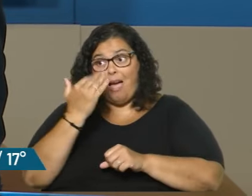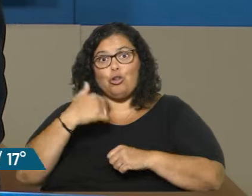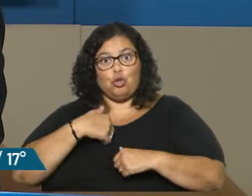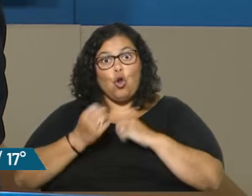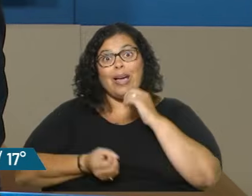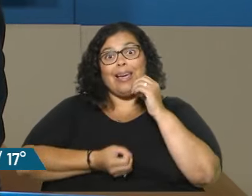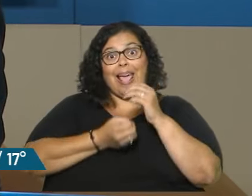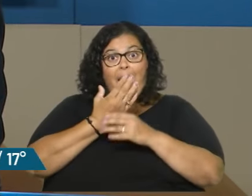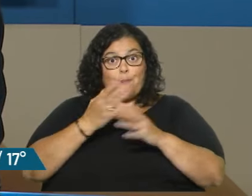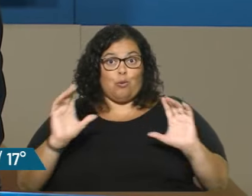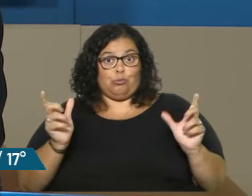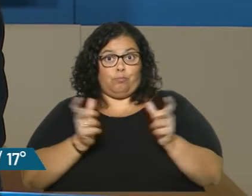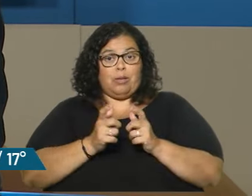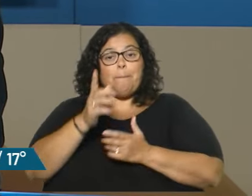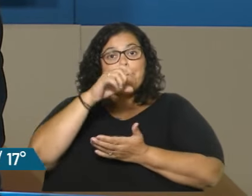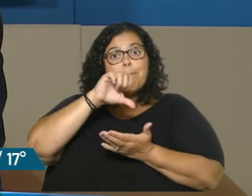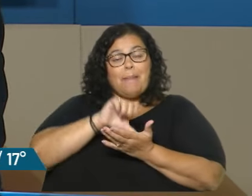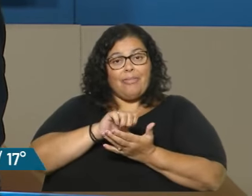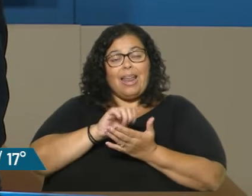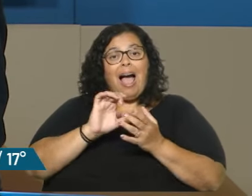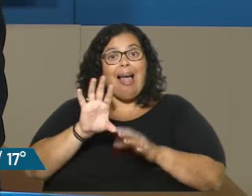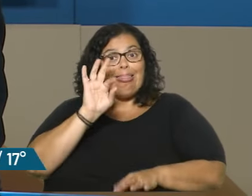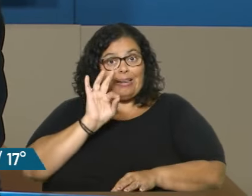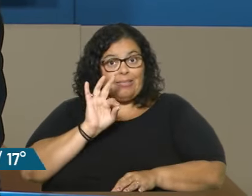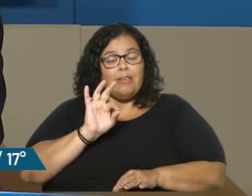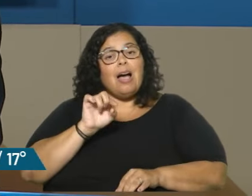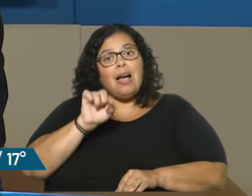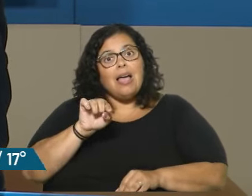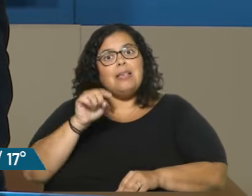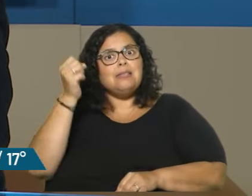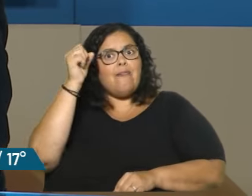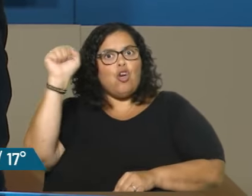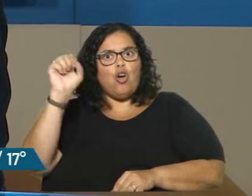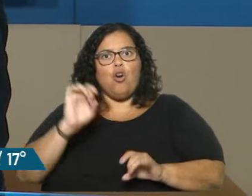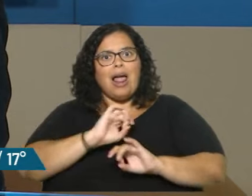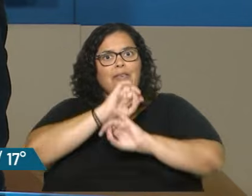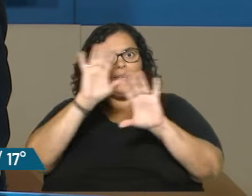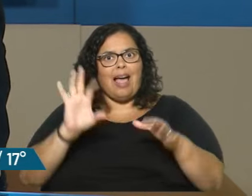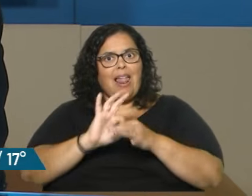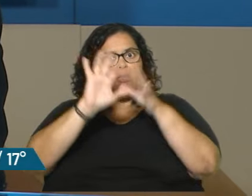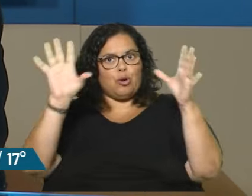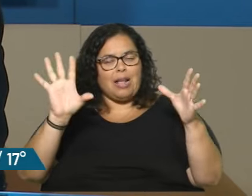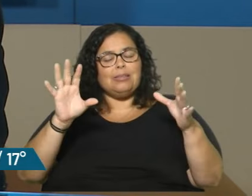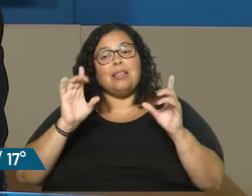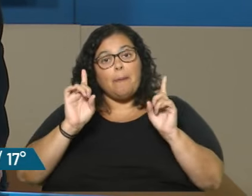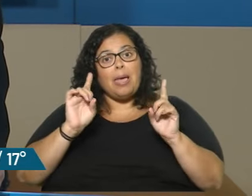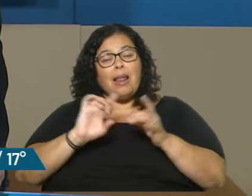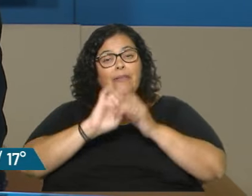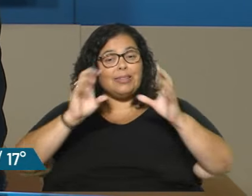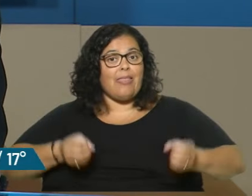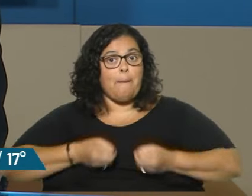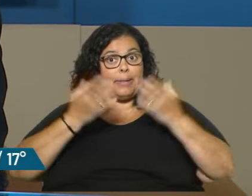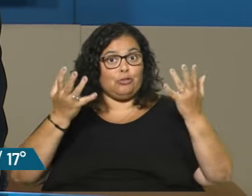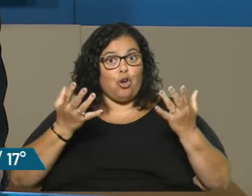se violó flagrantemente lo que es la libertad y la democracia, la libertad de expresión. Y naturalmente, ¿no? Fue todo en